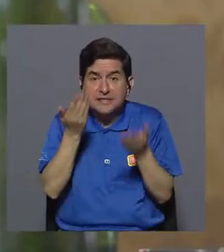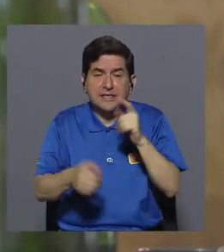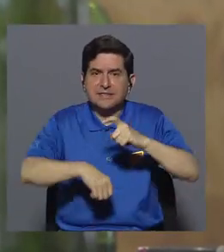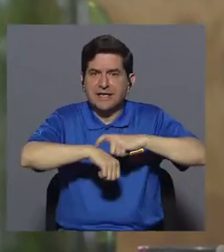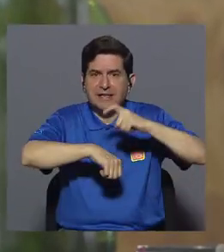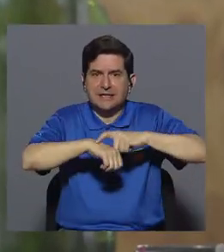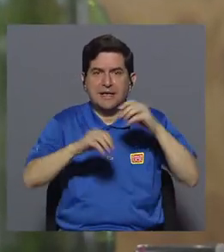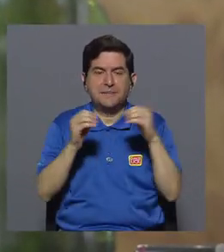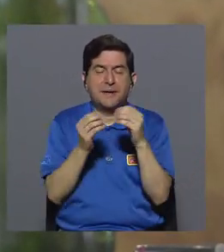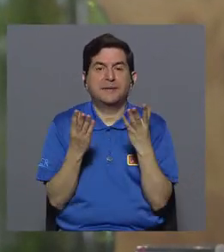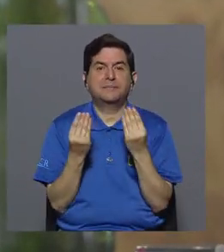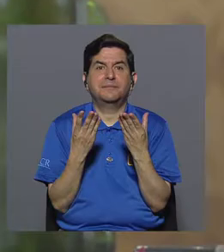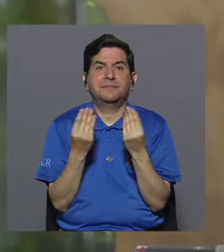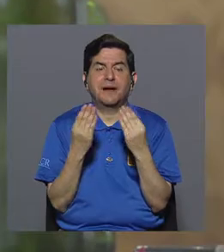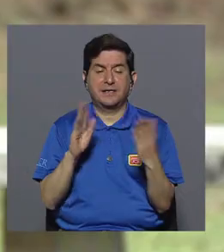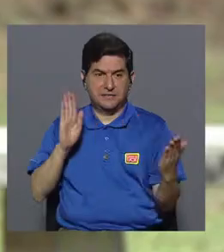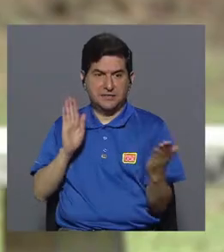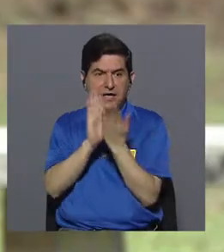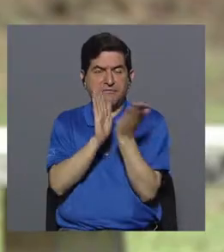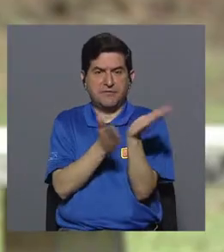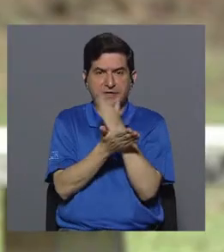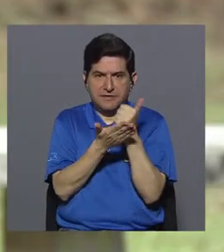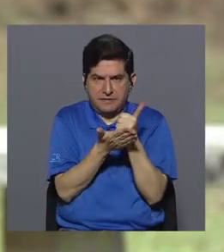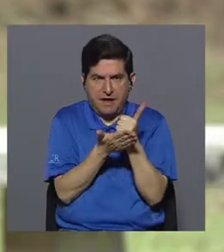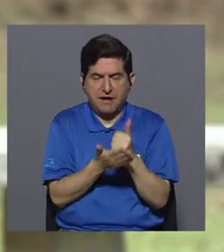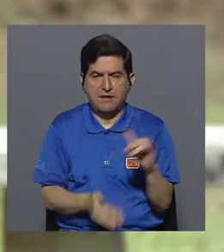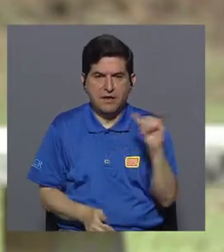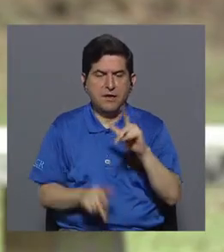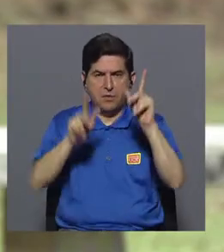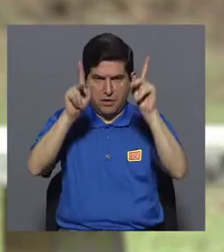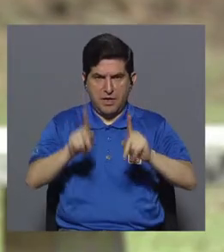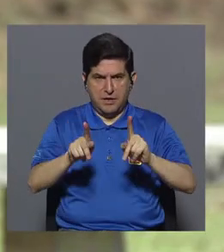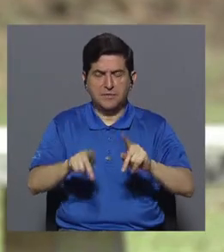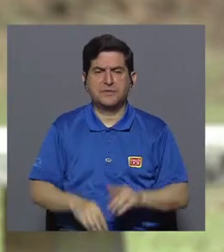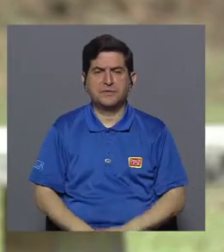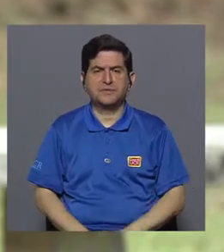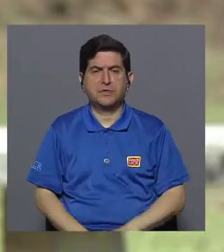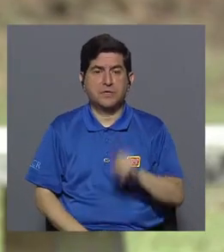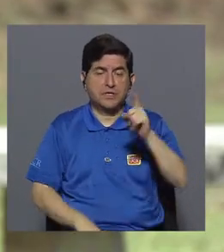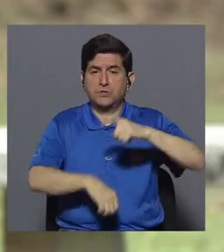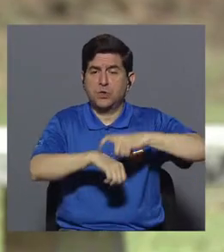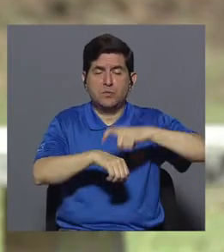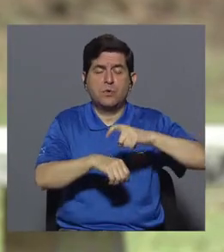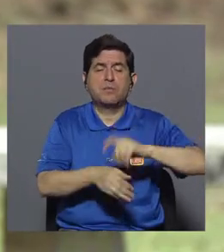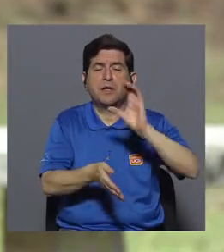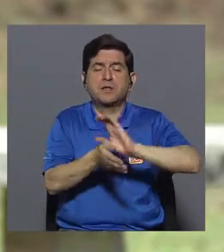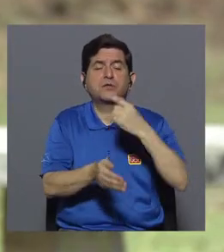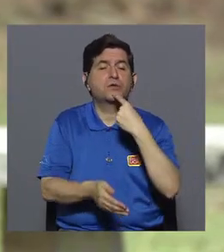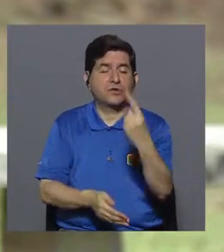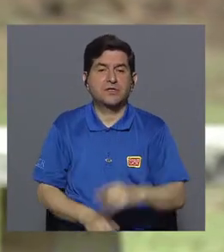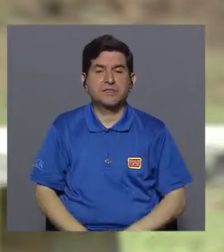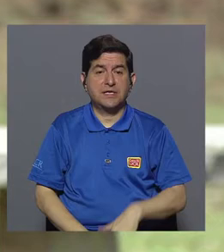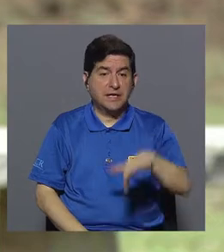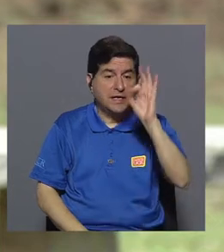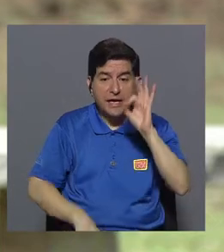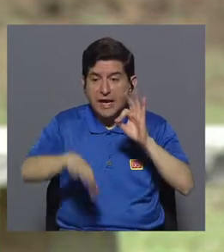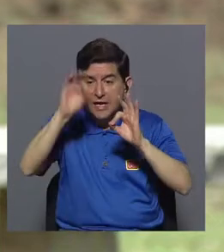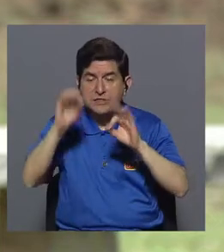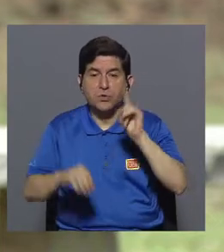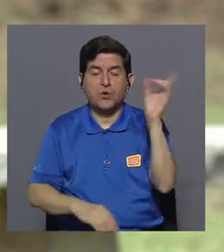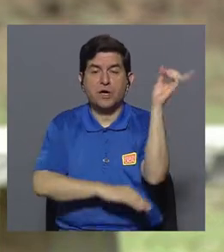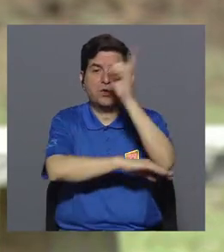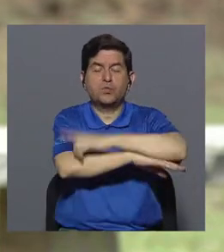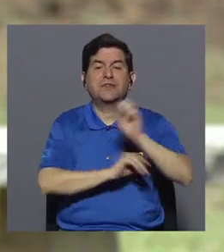es como la fase que a ellos más miedo les da enfrentarse a esa parte, inclusive a los usuarios cuando en algún momento de la clínica a ellos se les menciona que deben ir